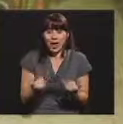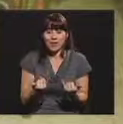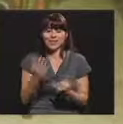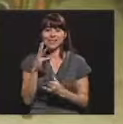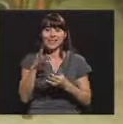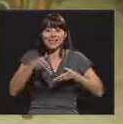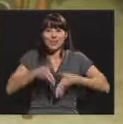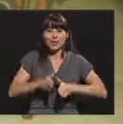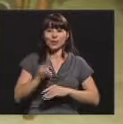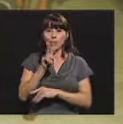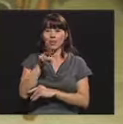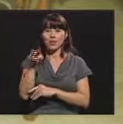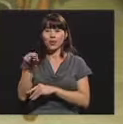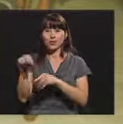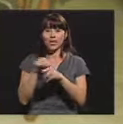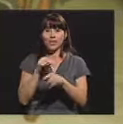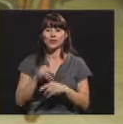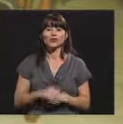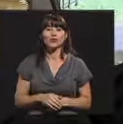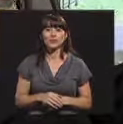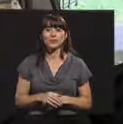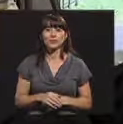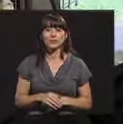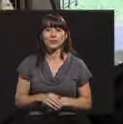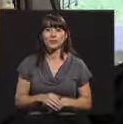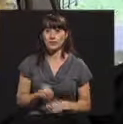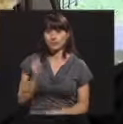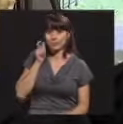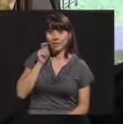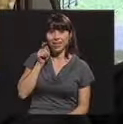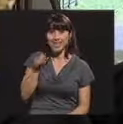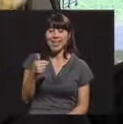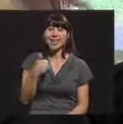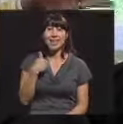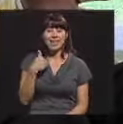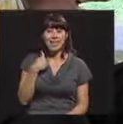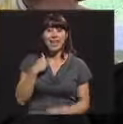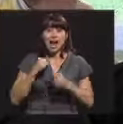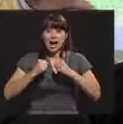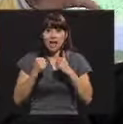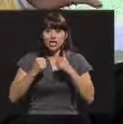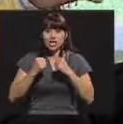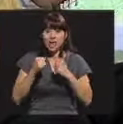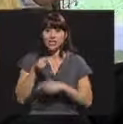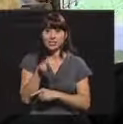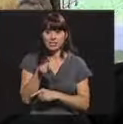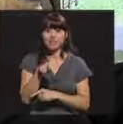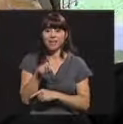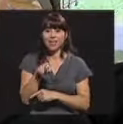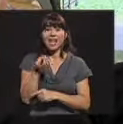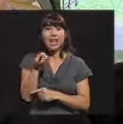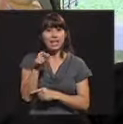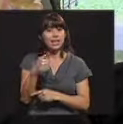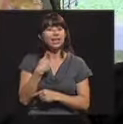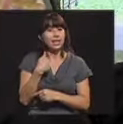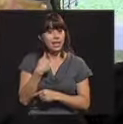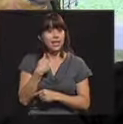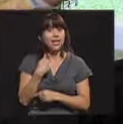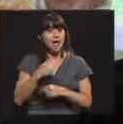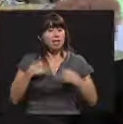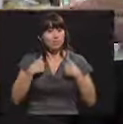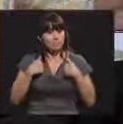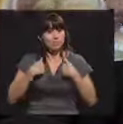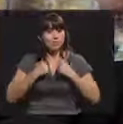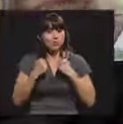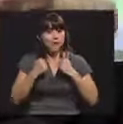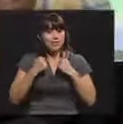hijos y 22 nietos. Ella tenía sus gallinas, ¿ya? Ella tenía